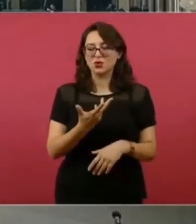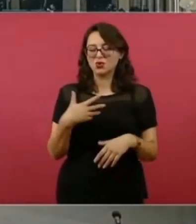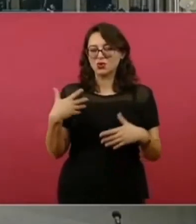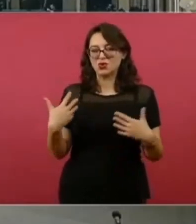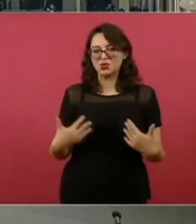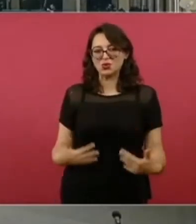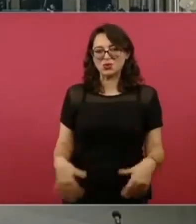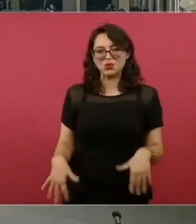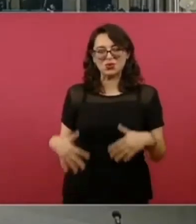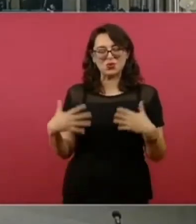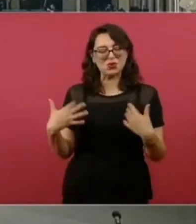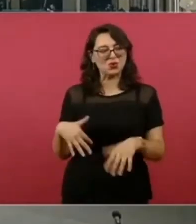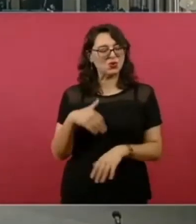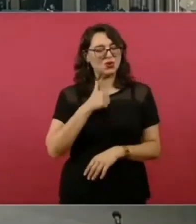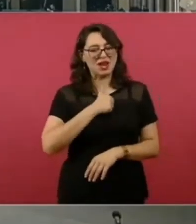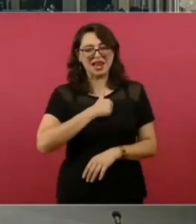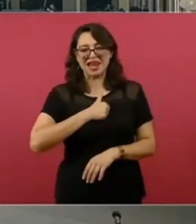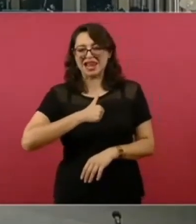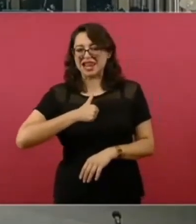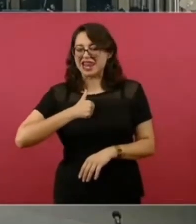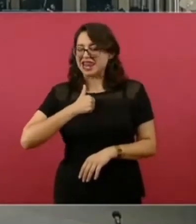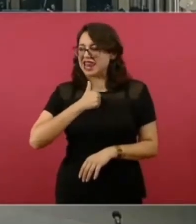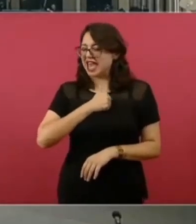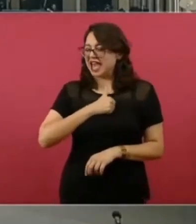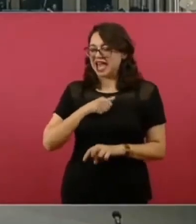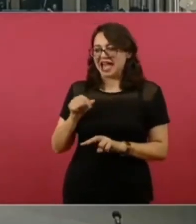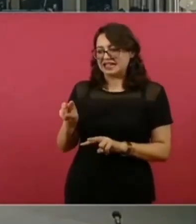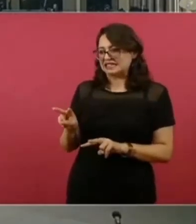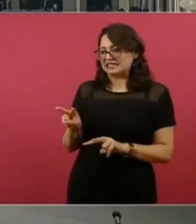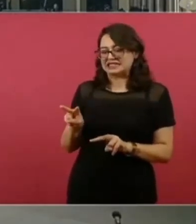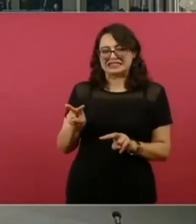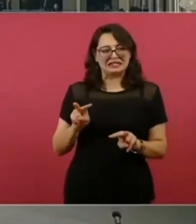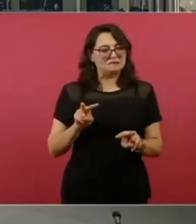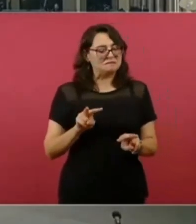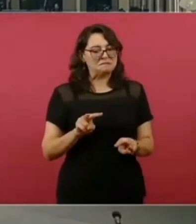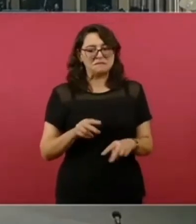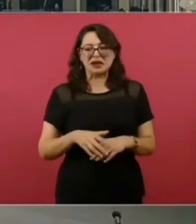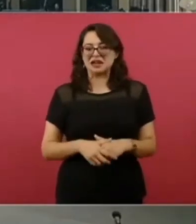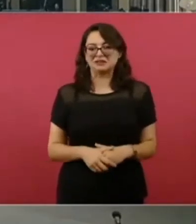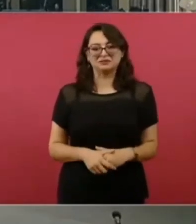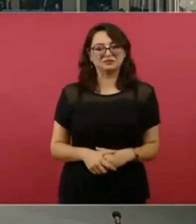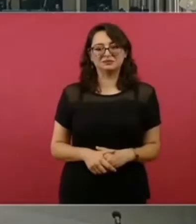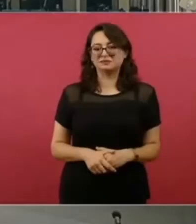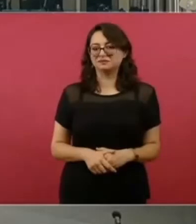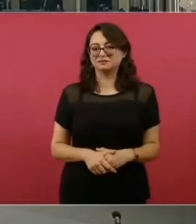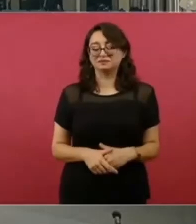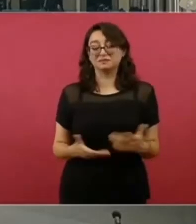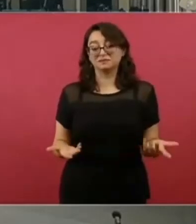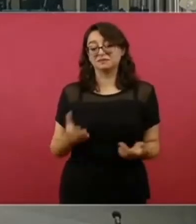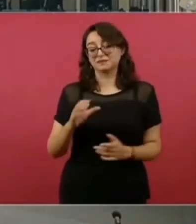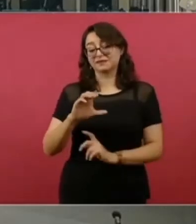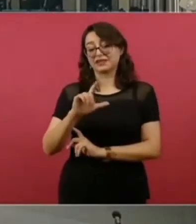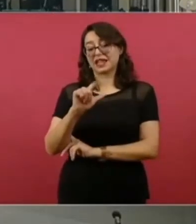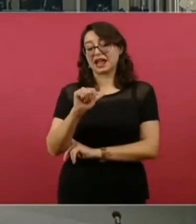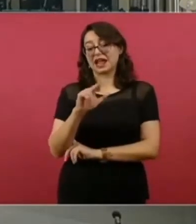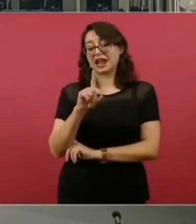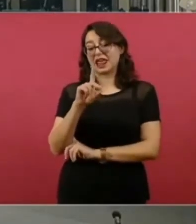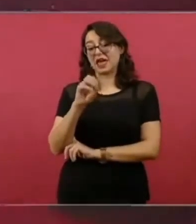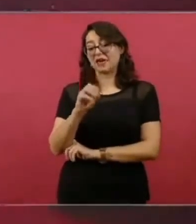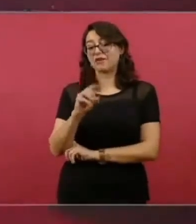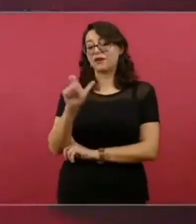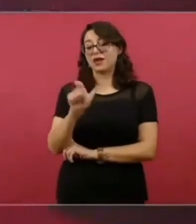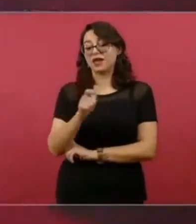Hay una cúpula de los que se sentían dueños de México, que quieren